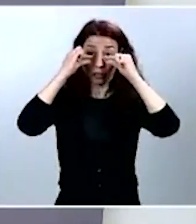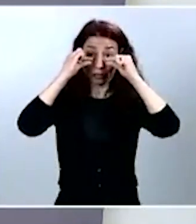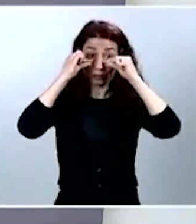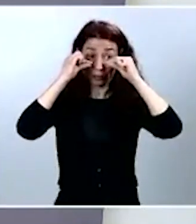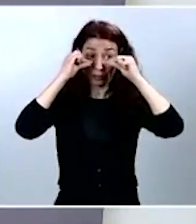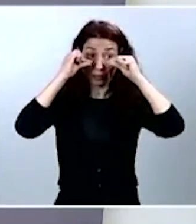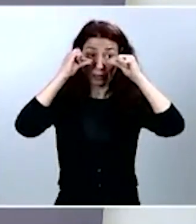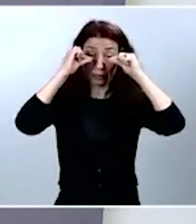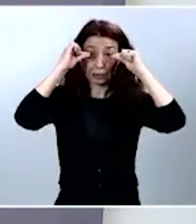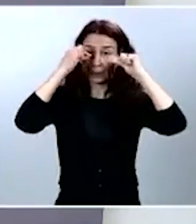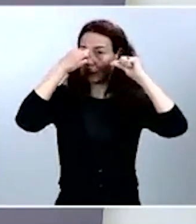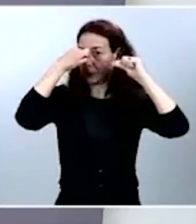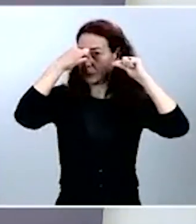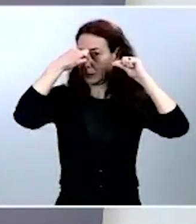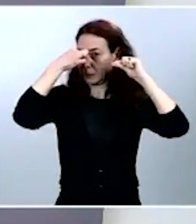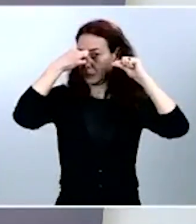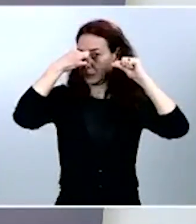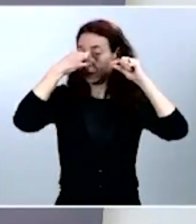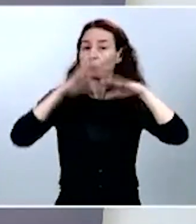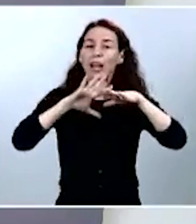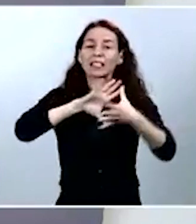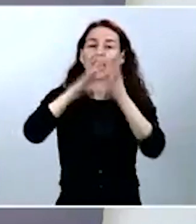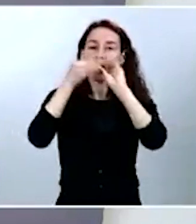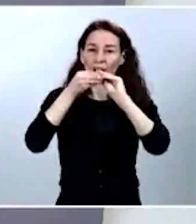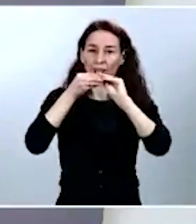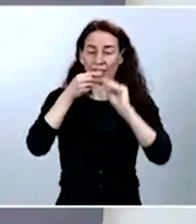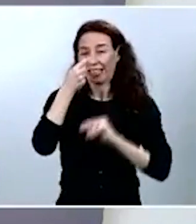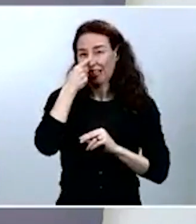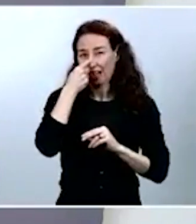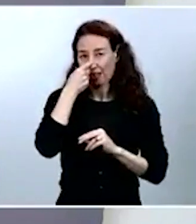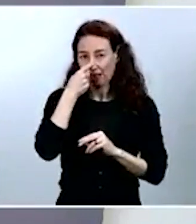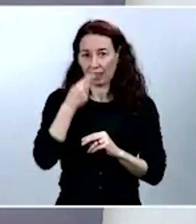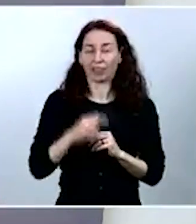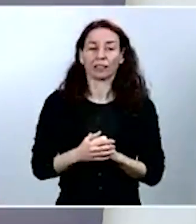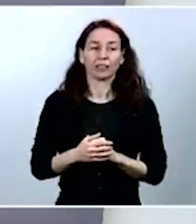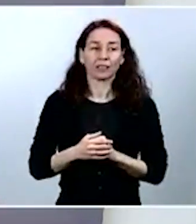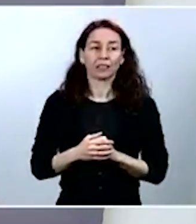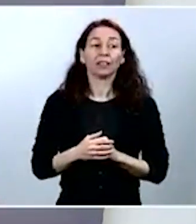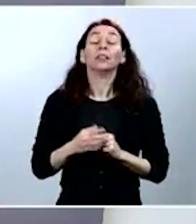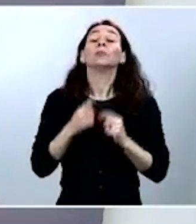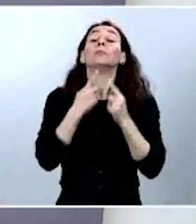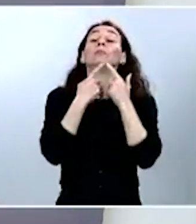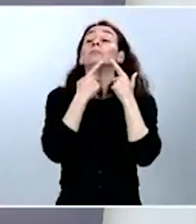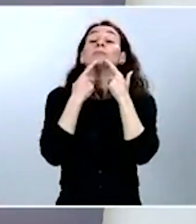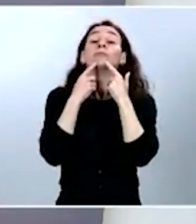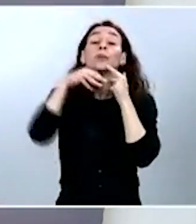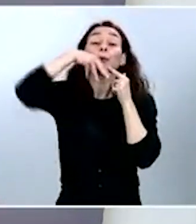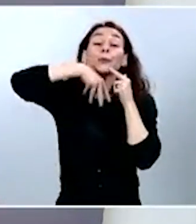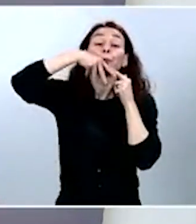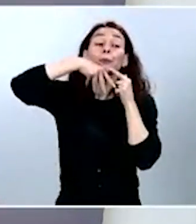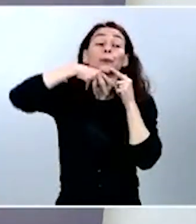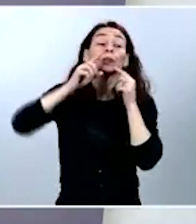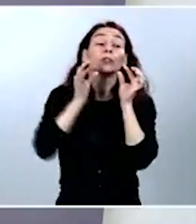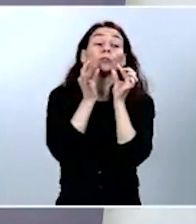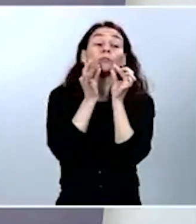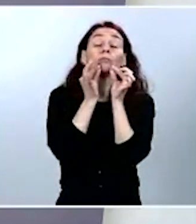y te lo ajustas para que no se salga por la nariz. Y luego, para que no se salga por aquí abajo, para eso están estos pliegues que hacen que